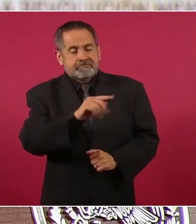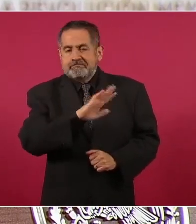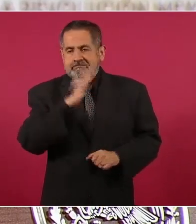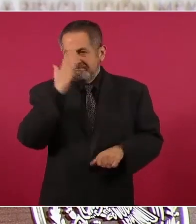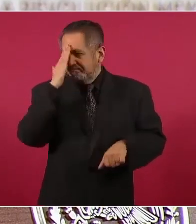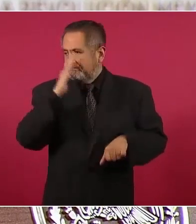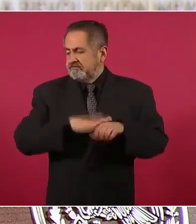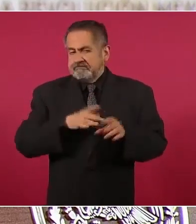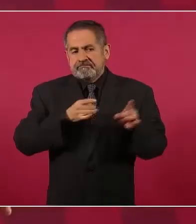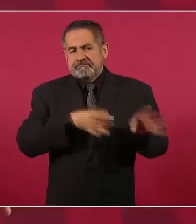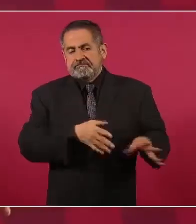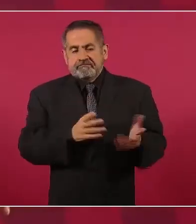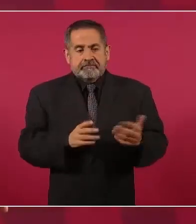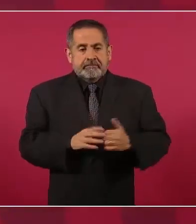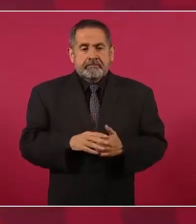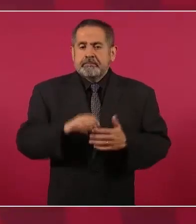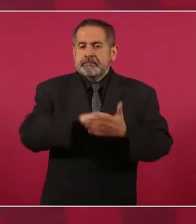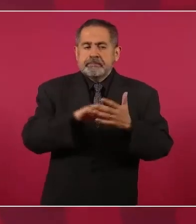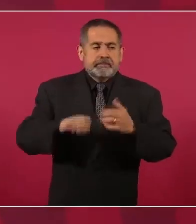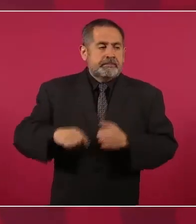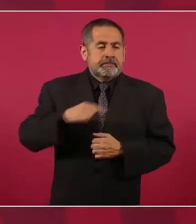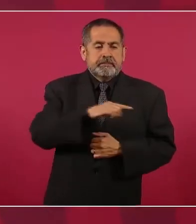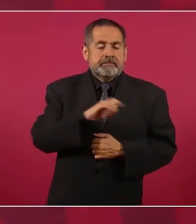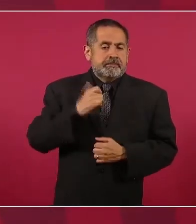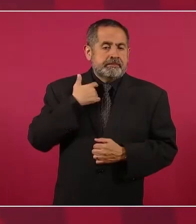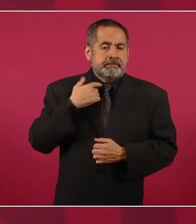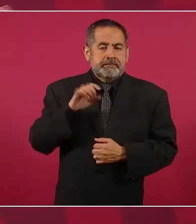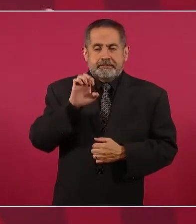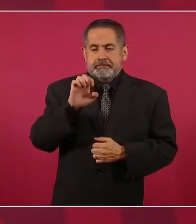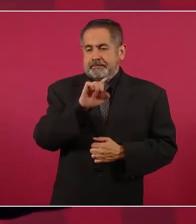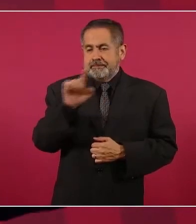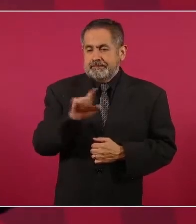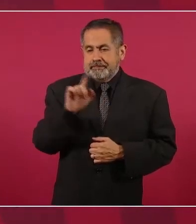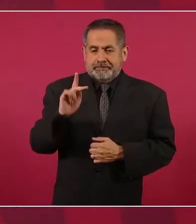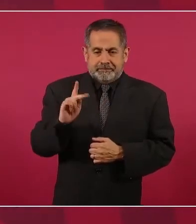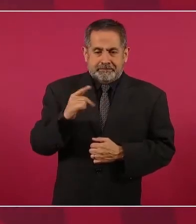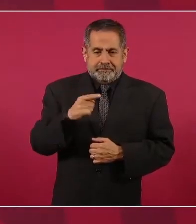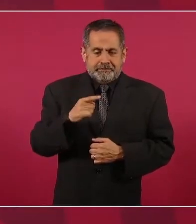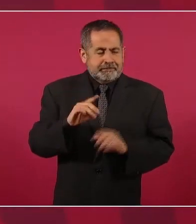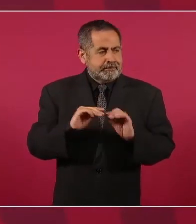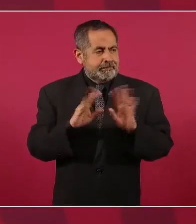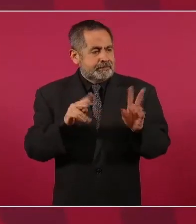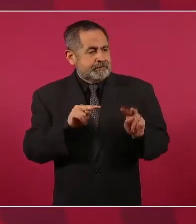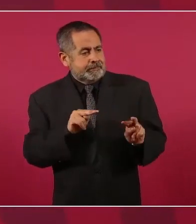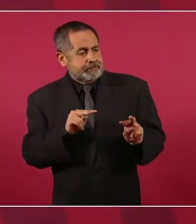El caso de Zedillo es evidente,